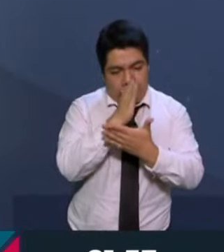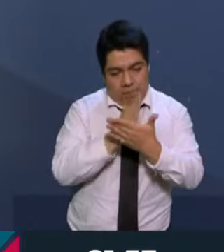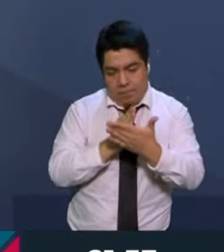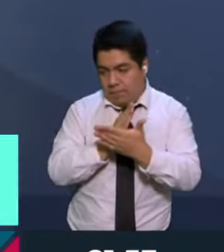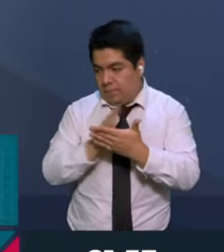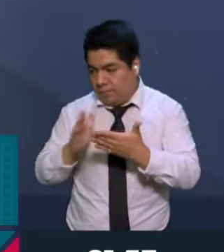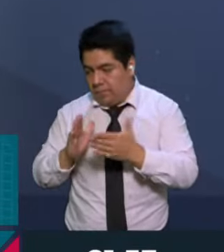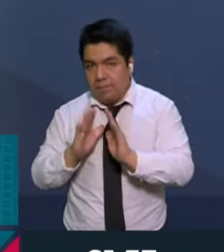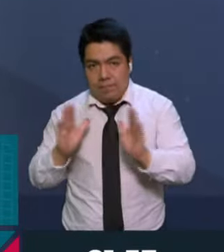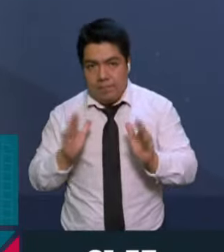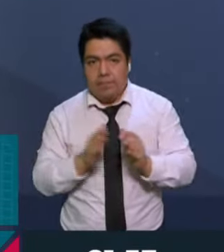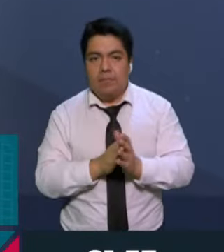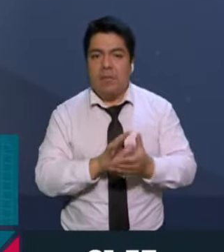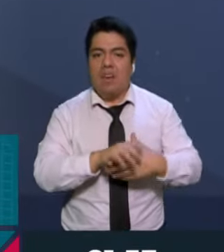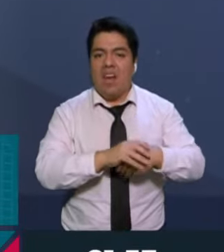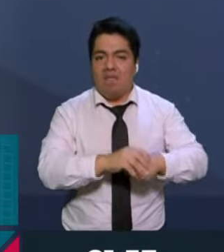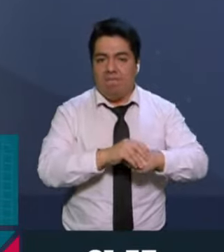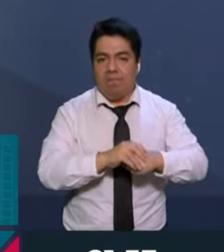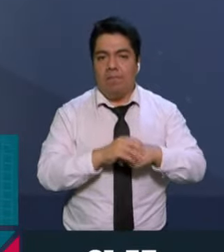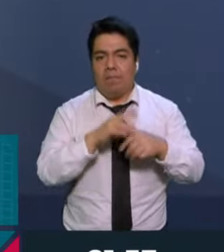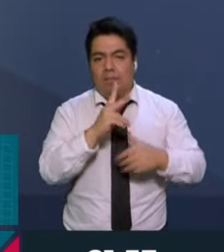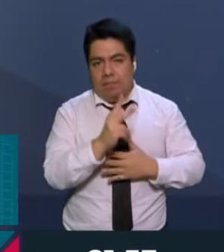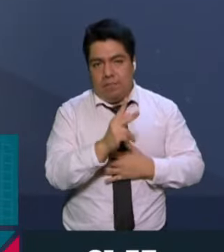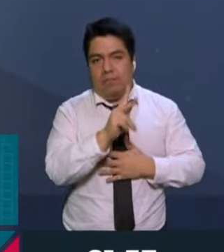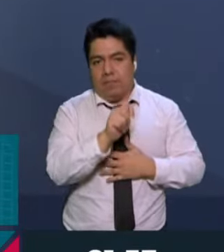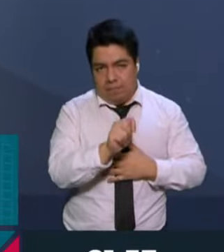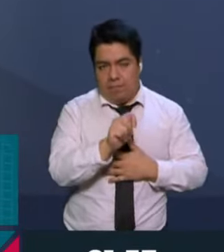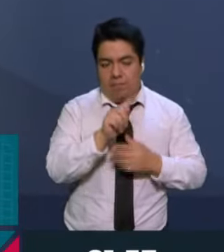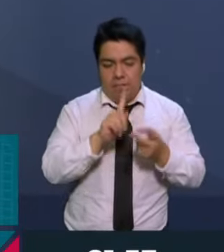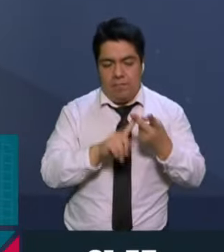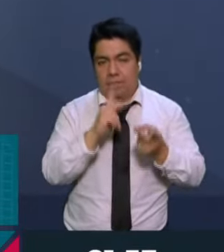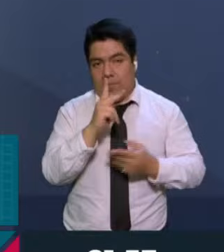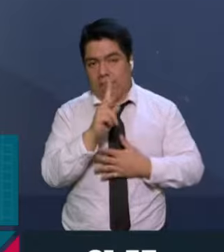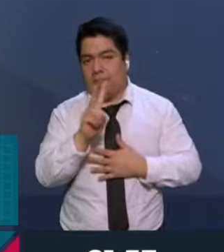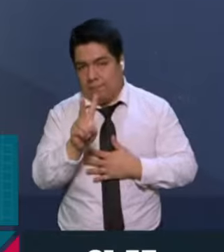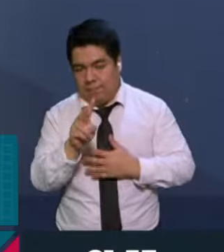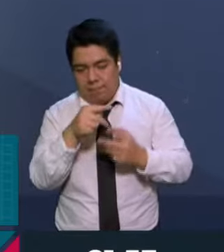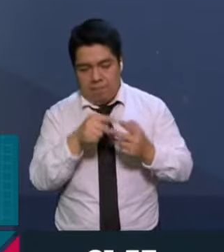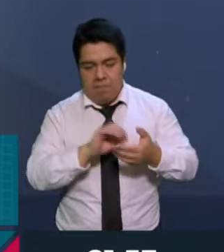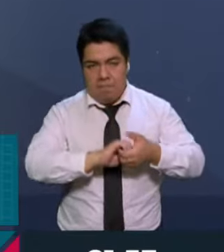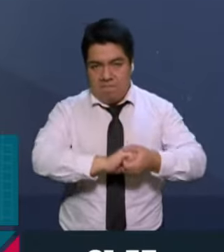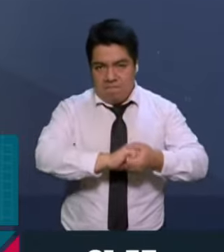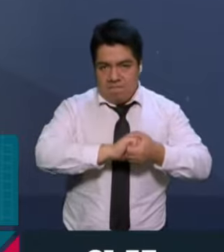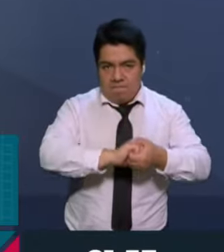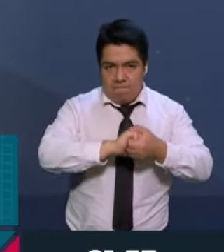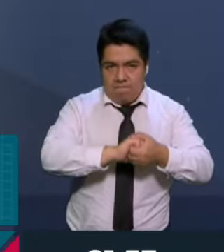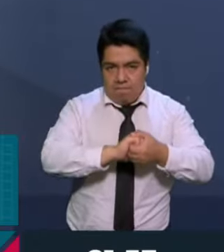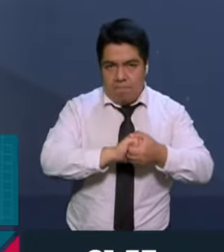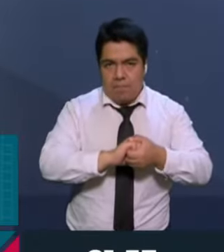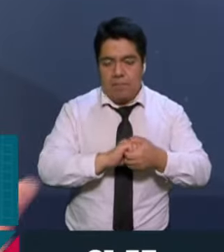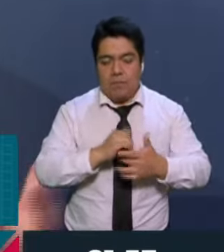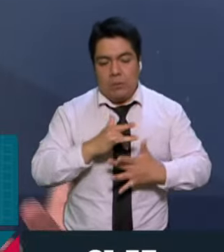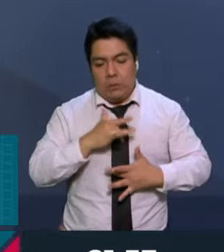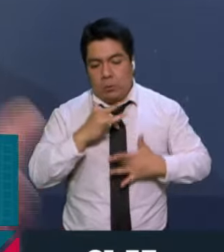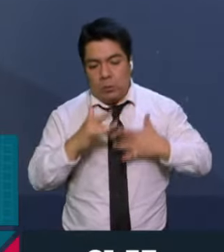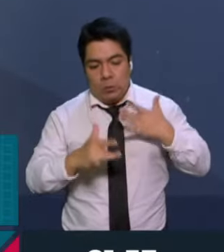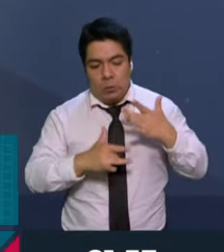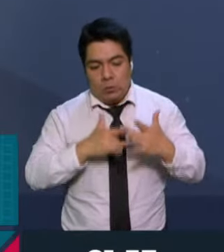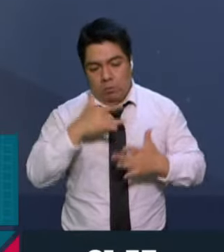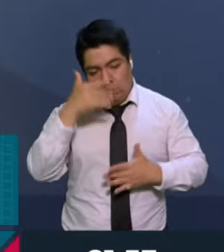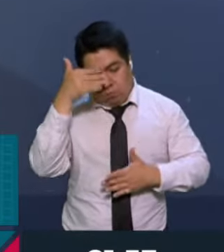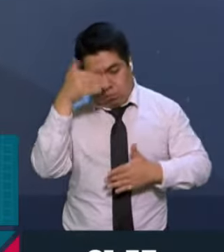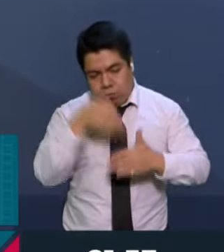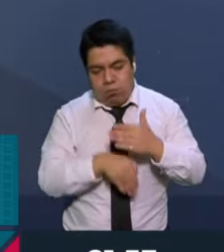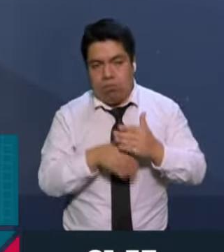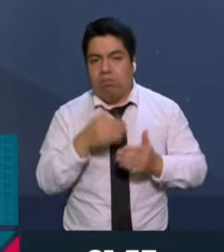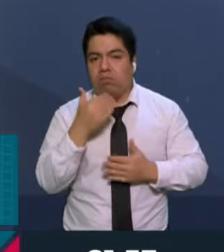tendencia para fortalecer al PT y al Partido Verde y esto pues implicó una conciencia plena de que era la forma de